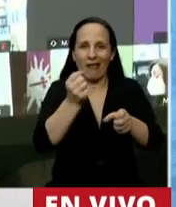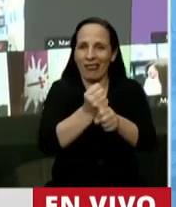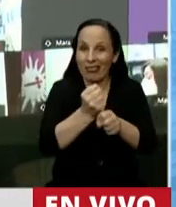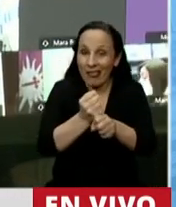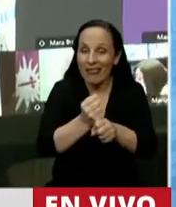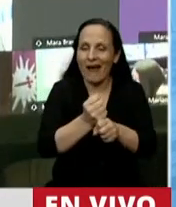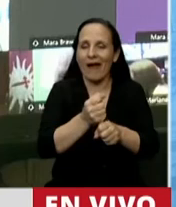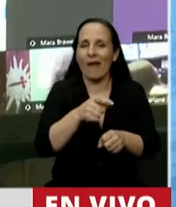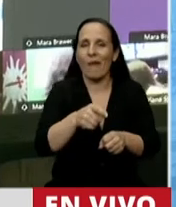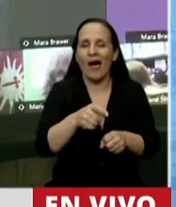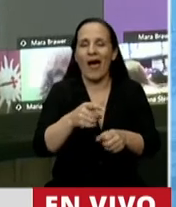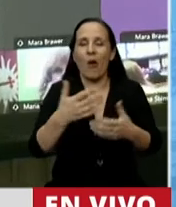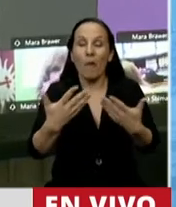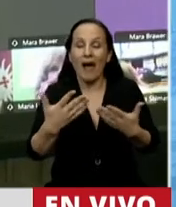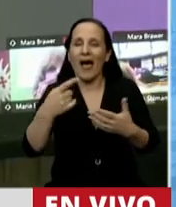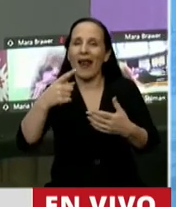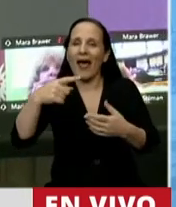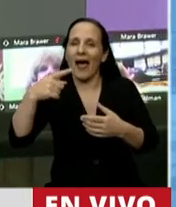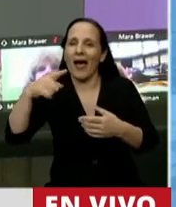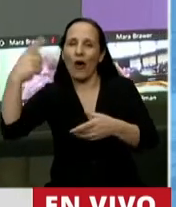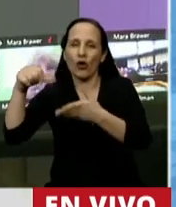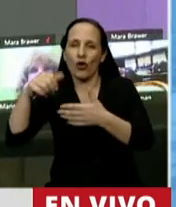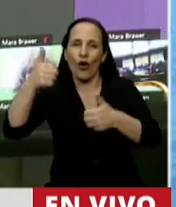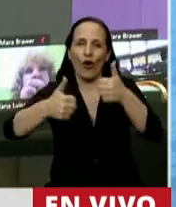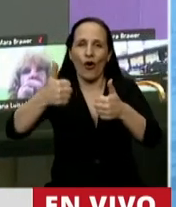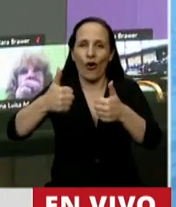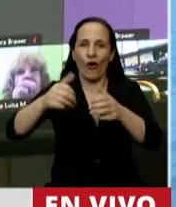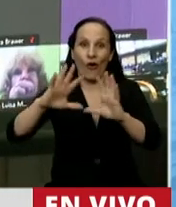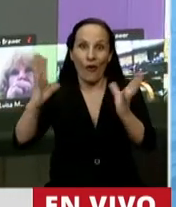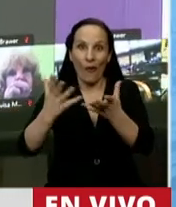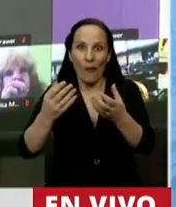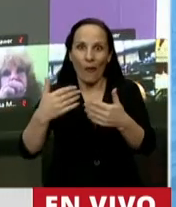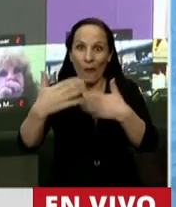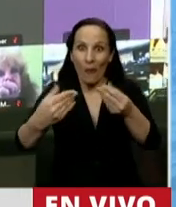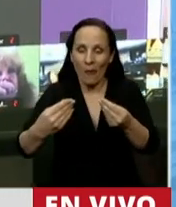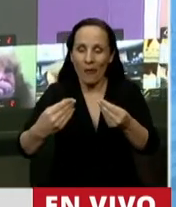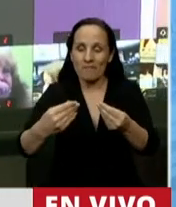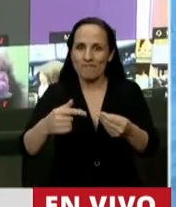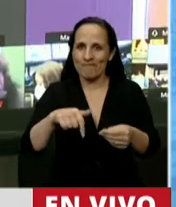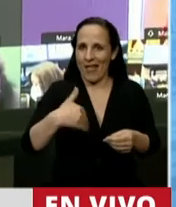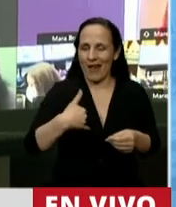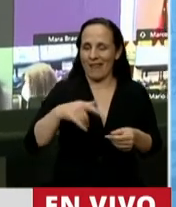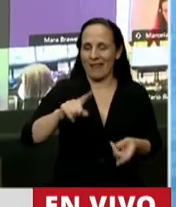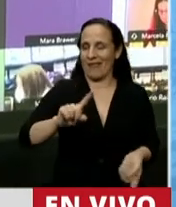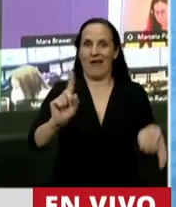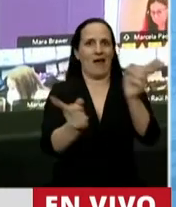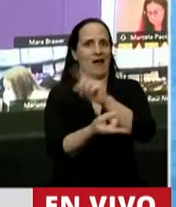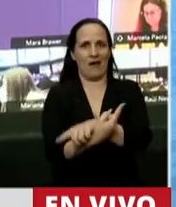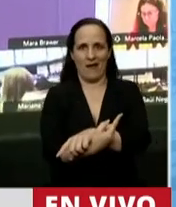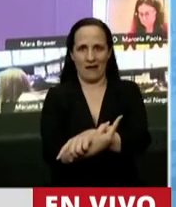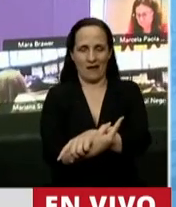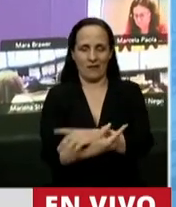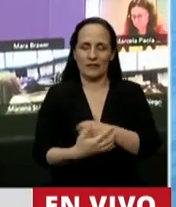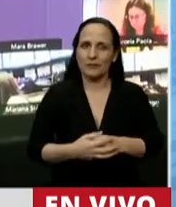y además ser competitivo en los mercados del mundo, todo lo que hacemos es lo contrario. Para producir,